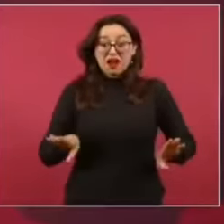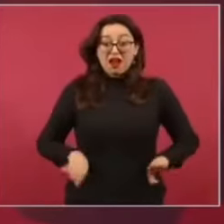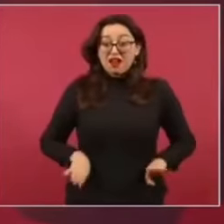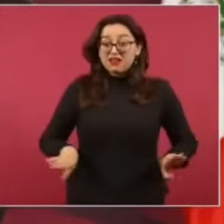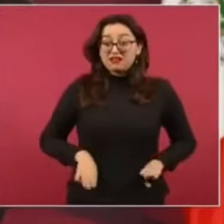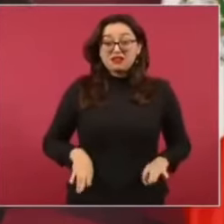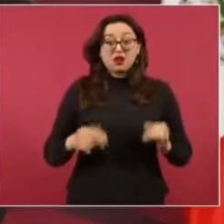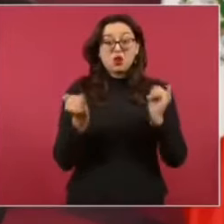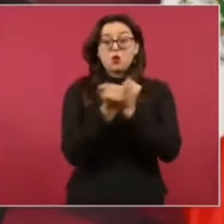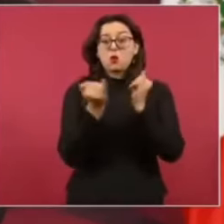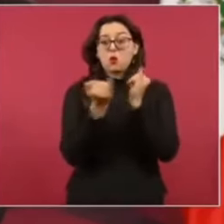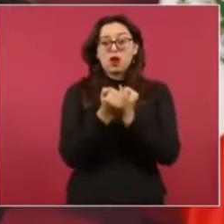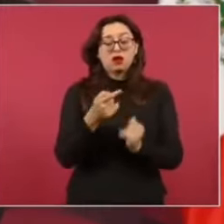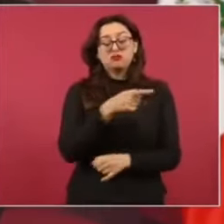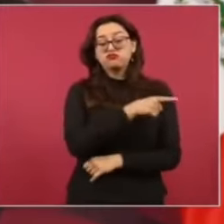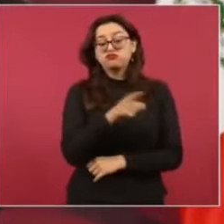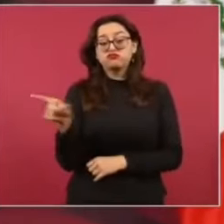Ahora,